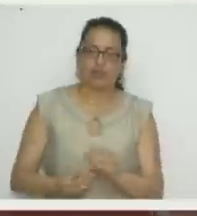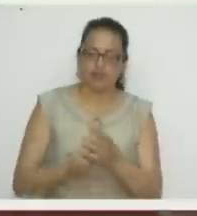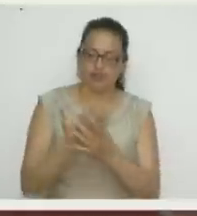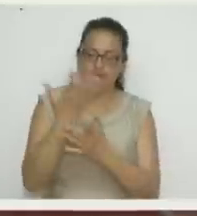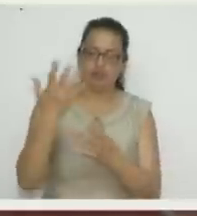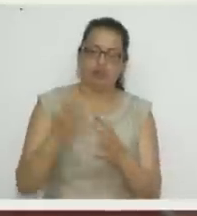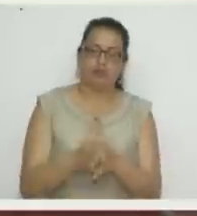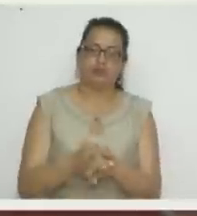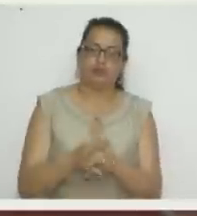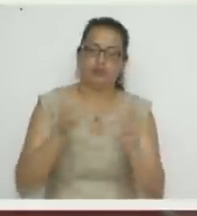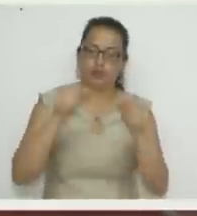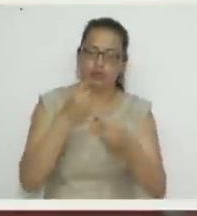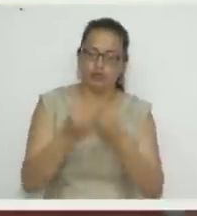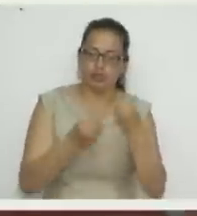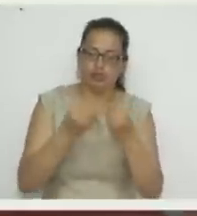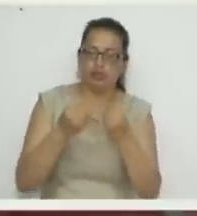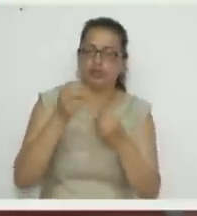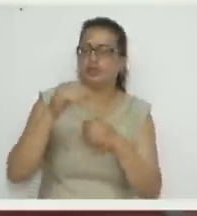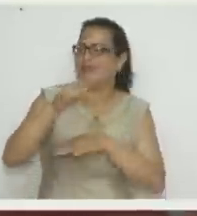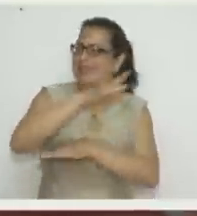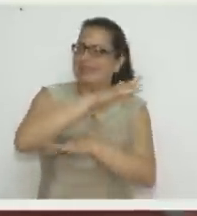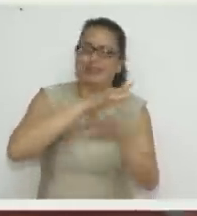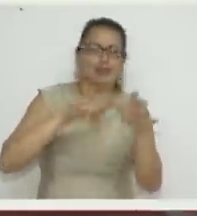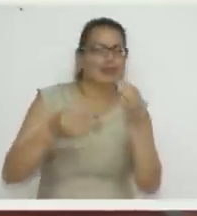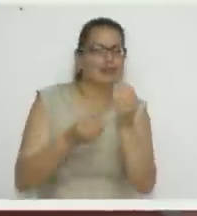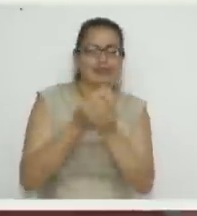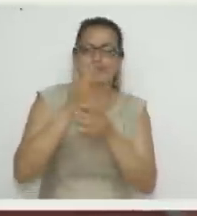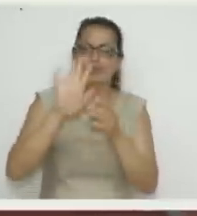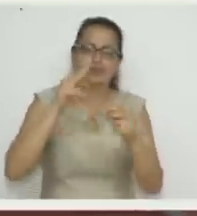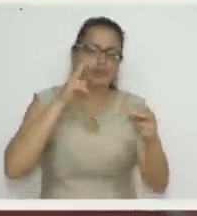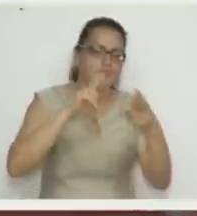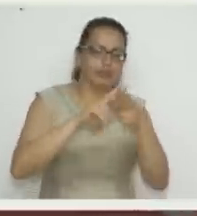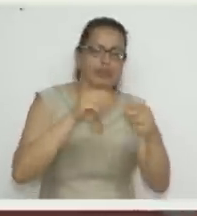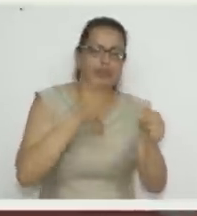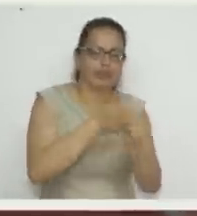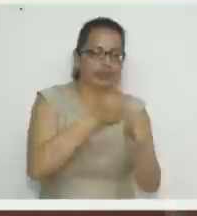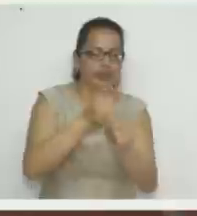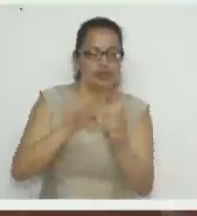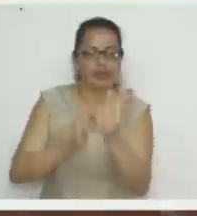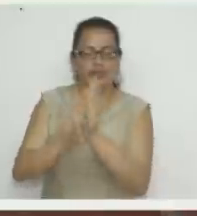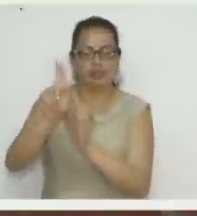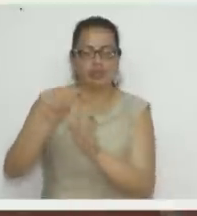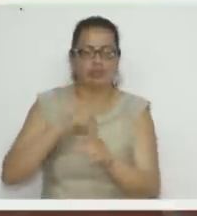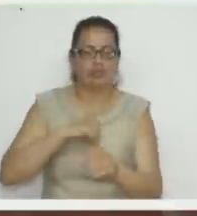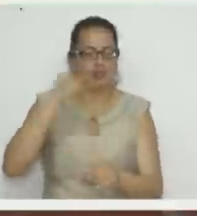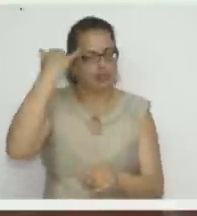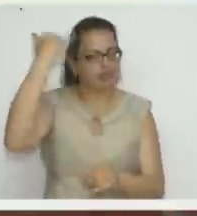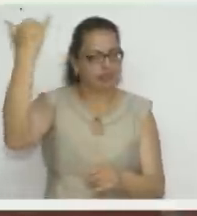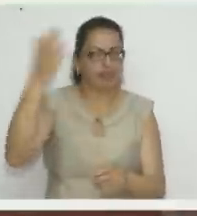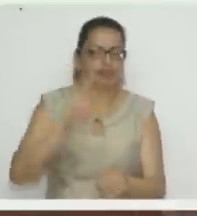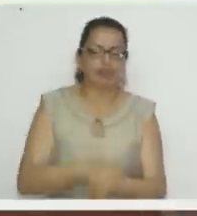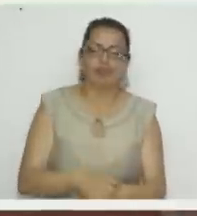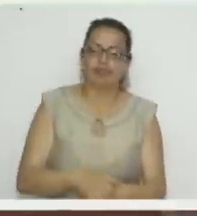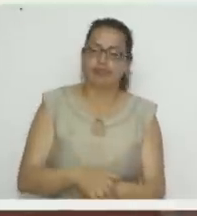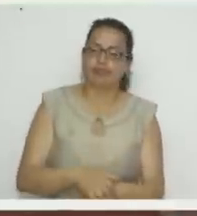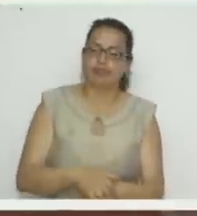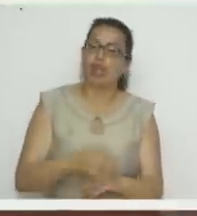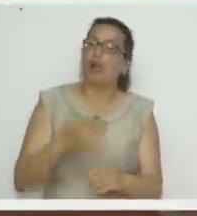Podemos hacer margaritas, podemos hacer girasoles. Cada una tiene su inventiva, su creatividad.